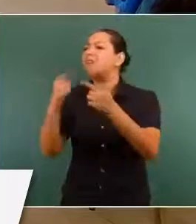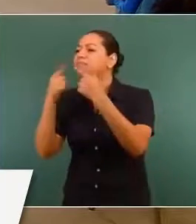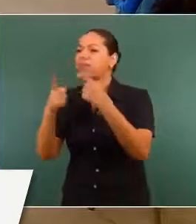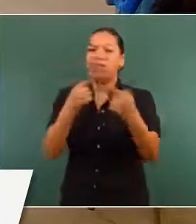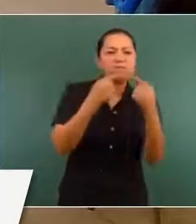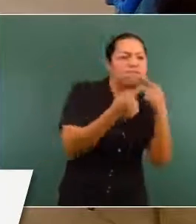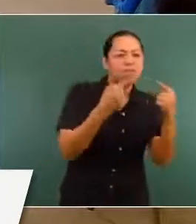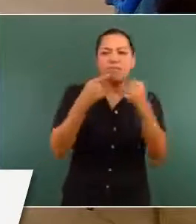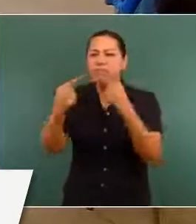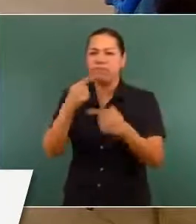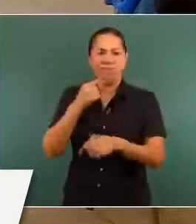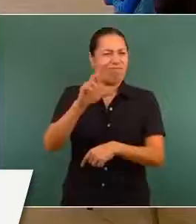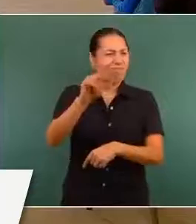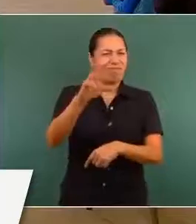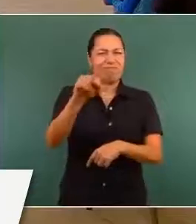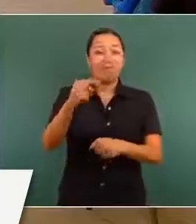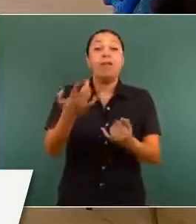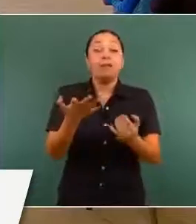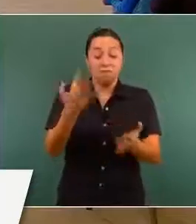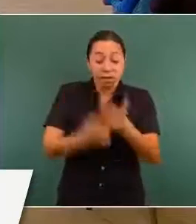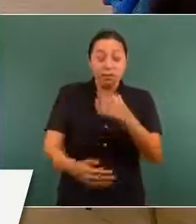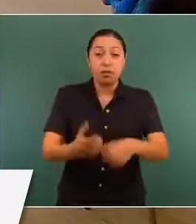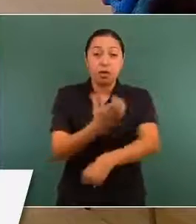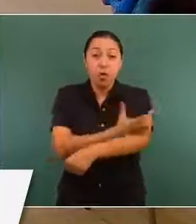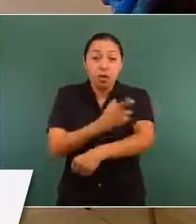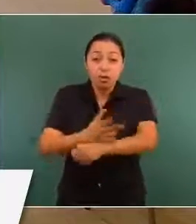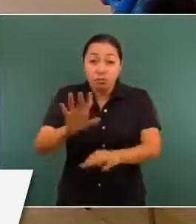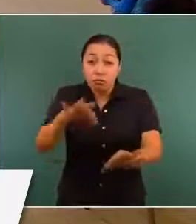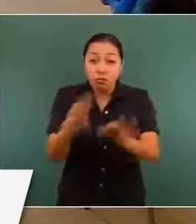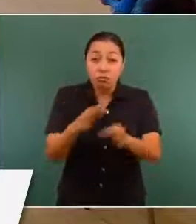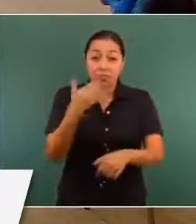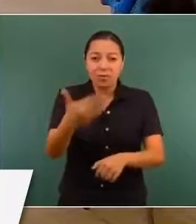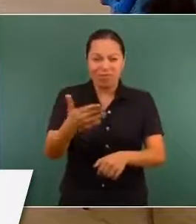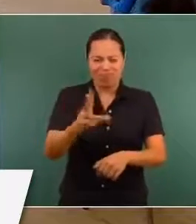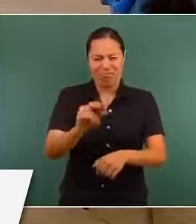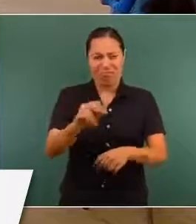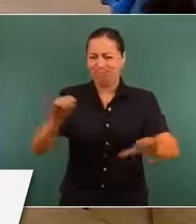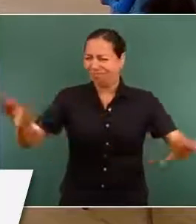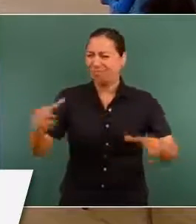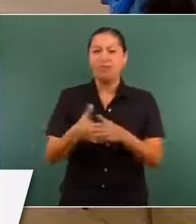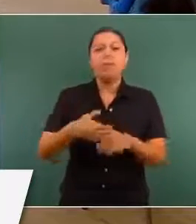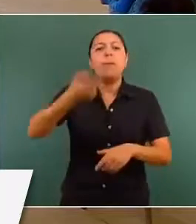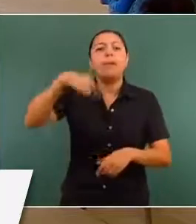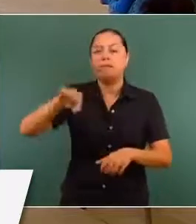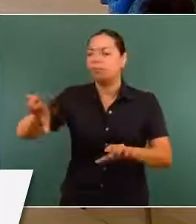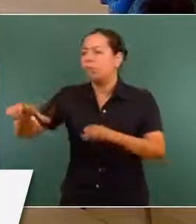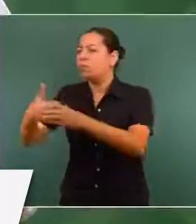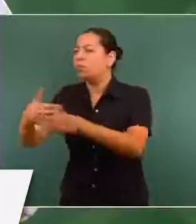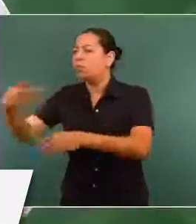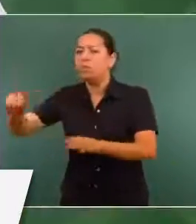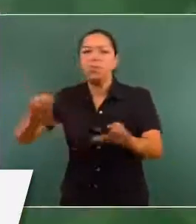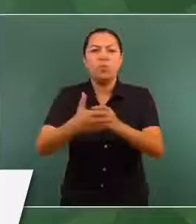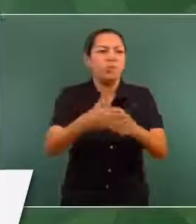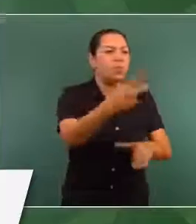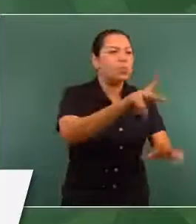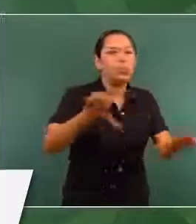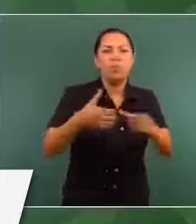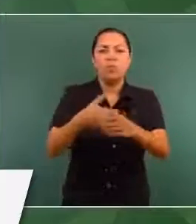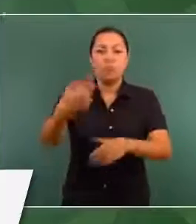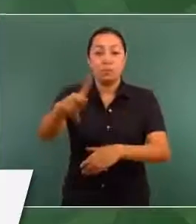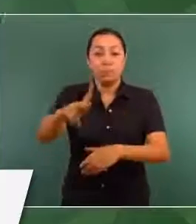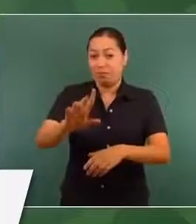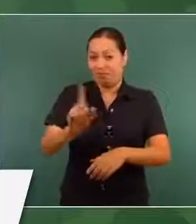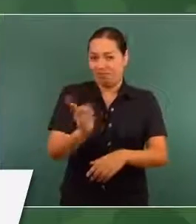que generaba mucha descoordinación, a veces ni te enterabas lo que estaba haciendo el de enfrente. Por eso es tan importante esta mesa,